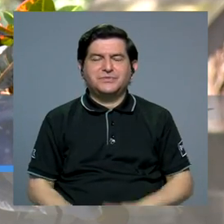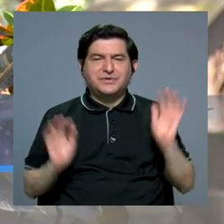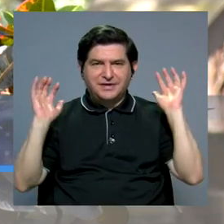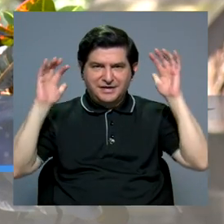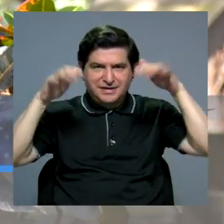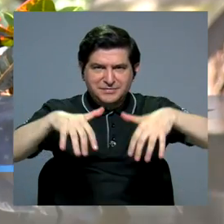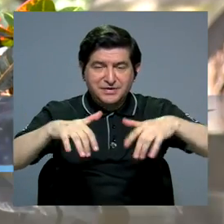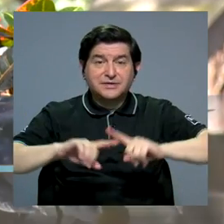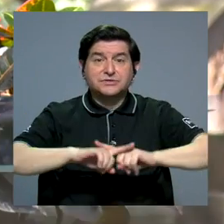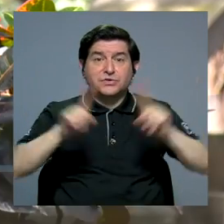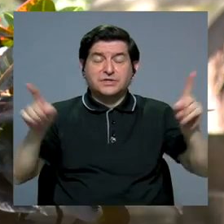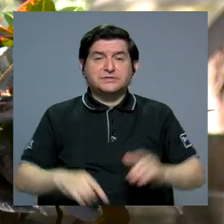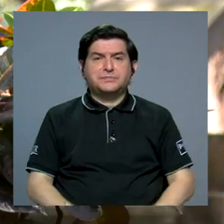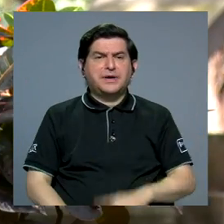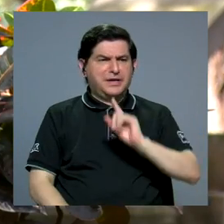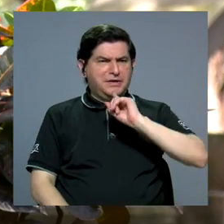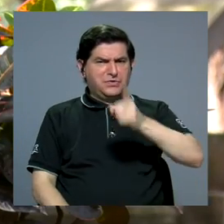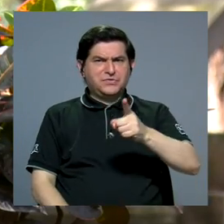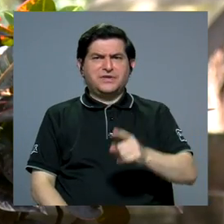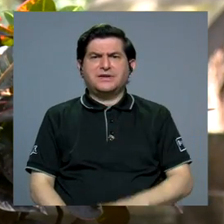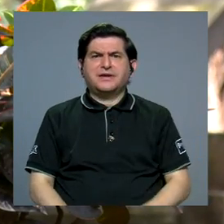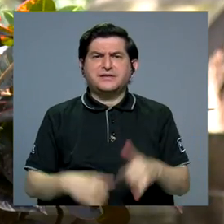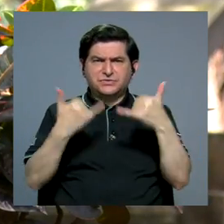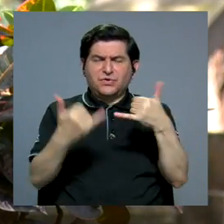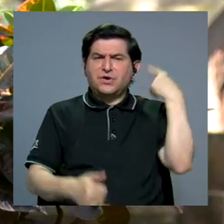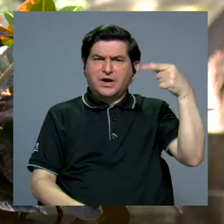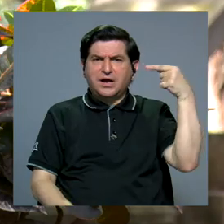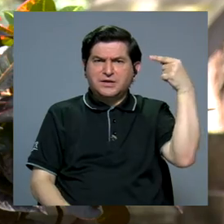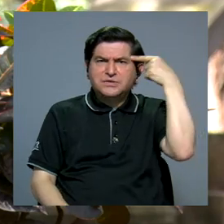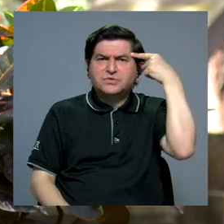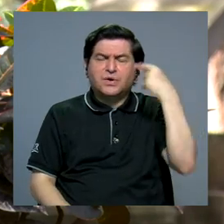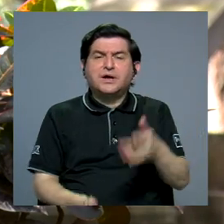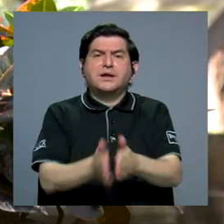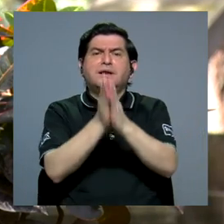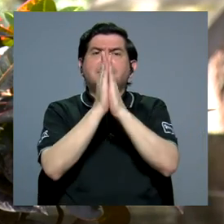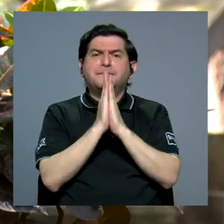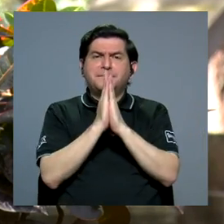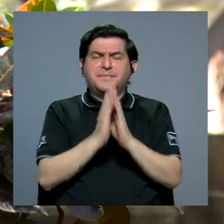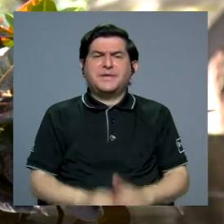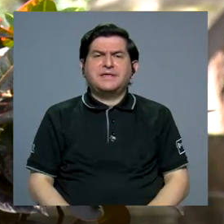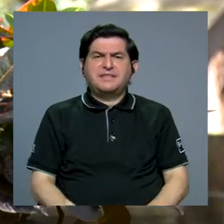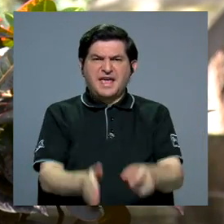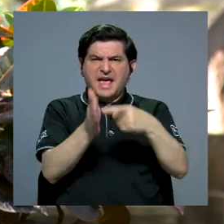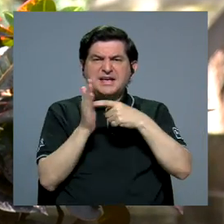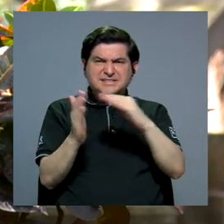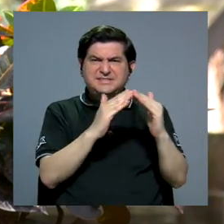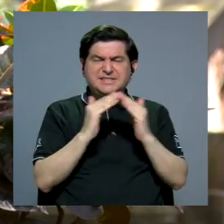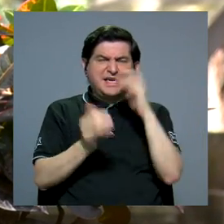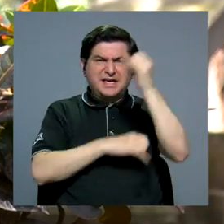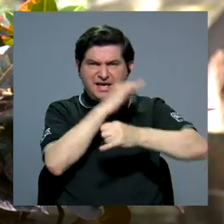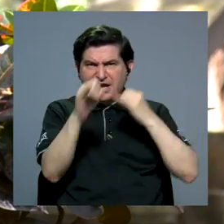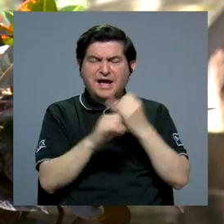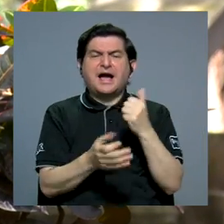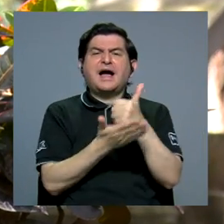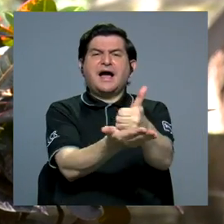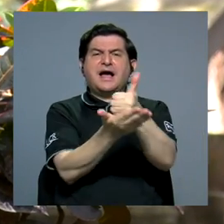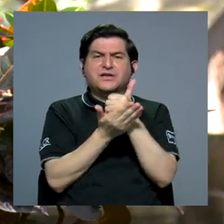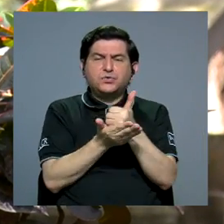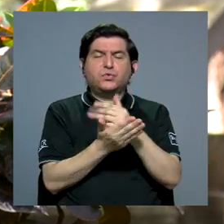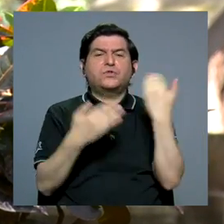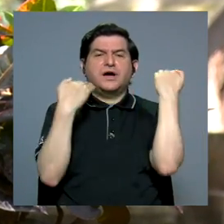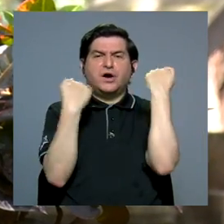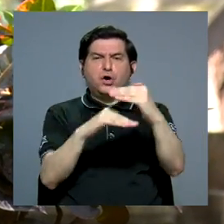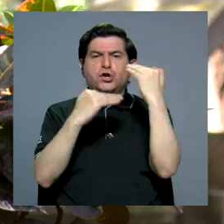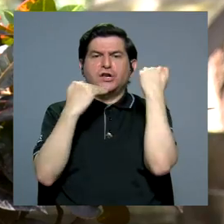migraciones, pero hay declaraciones del actual gobierno donde pide, exige a la comunidad internacional ayuda o